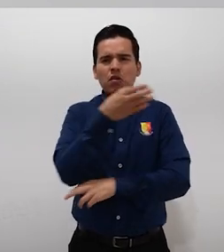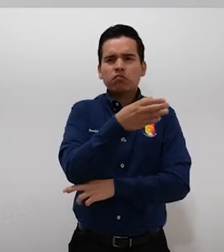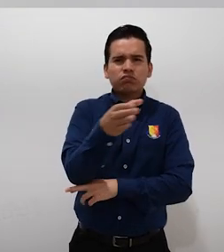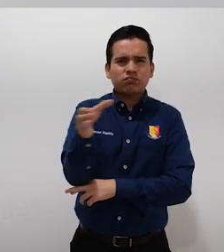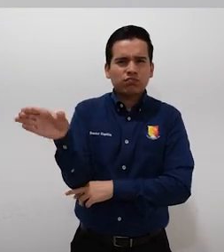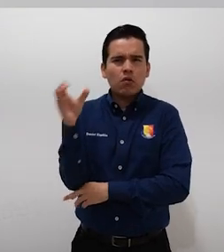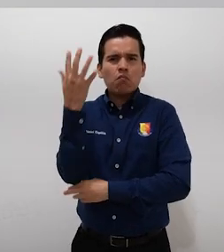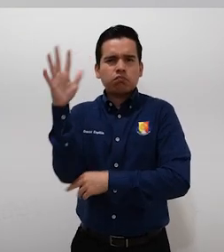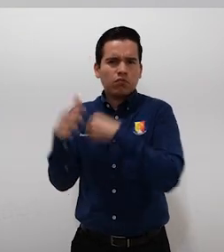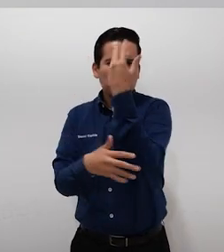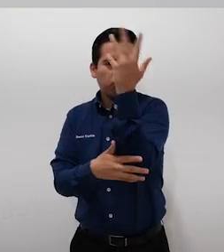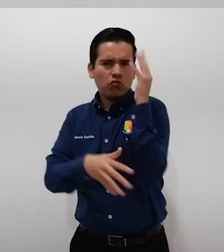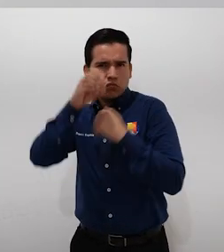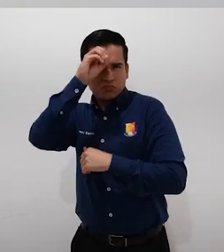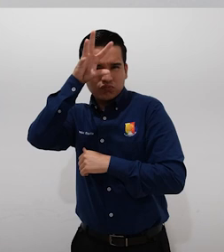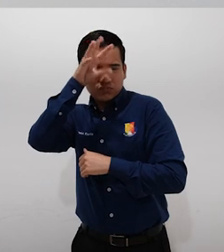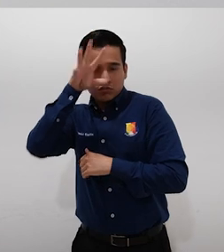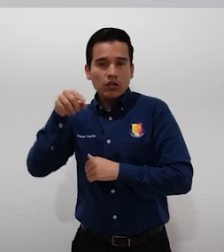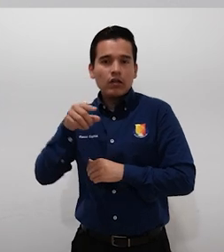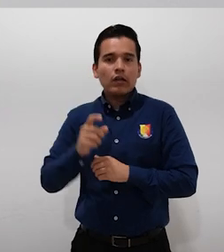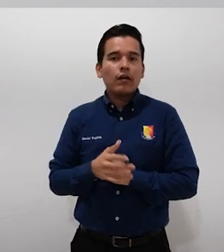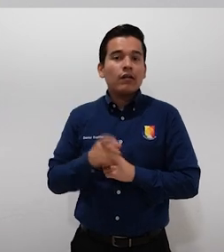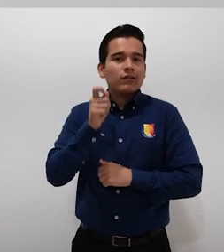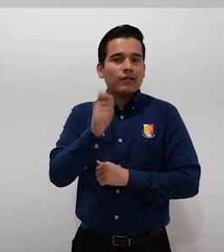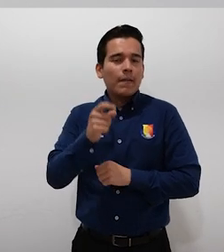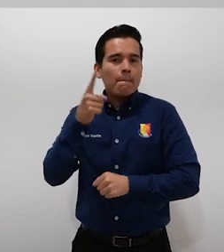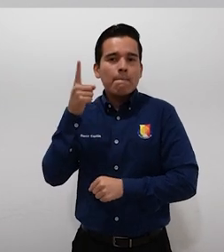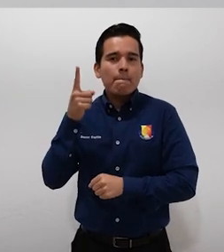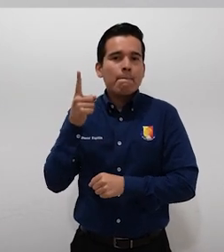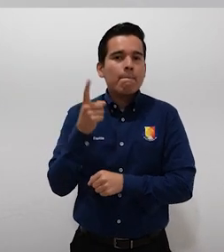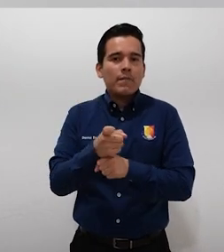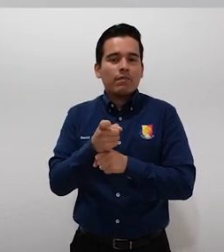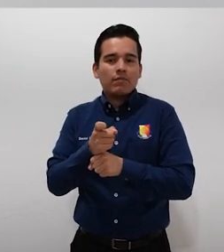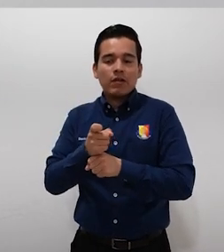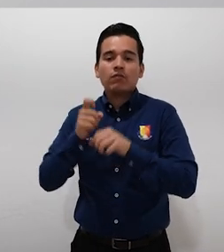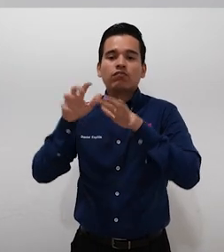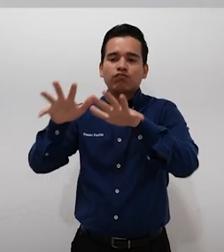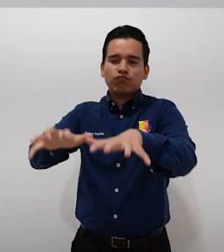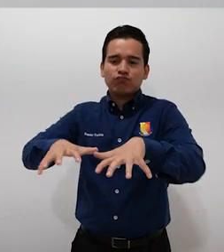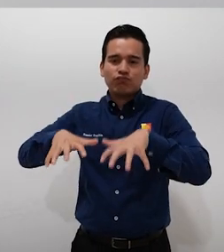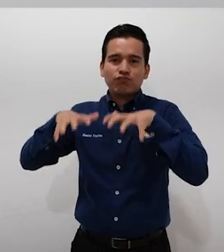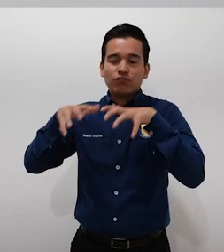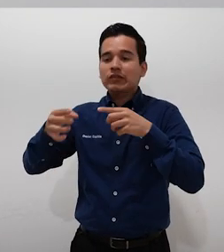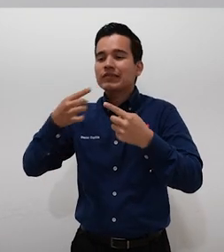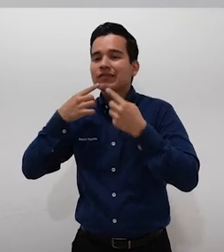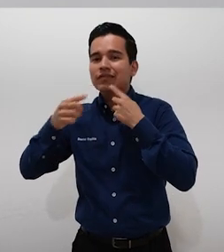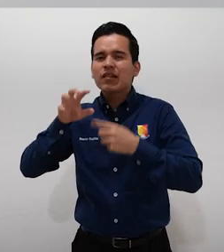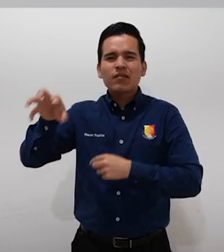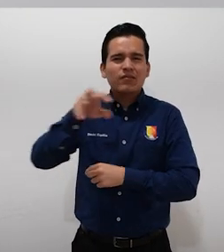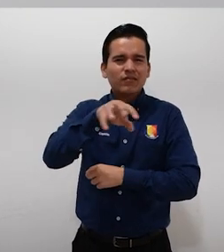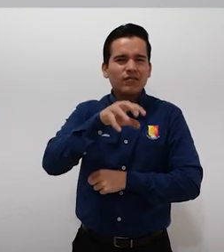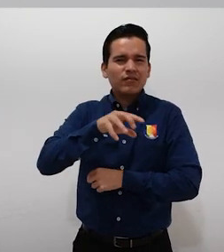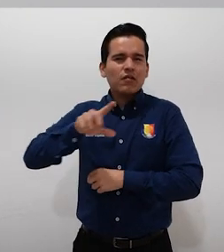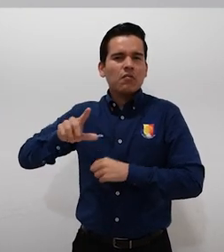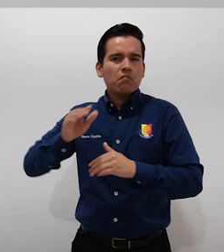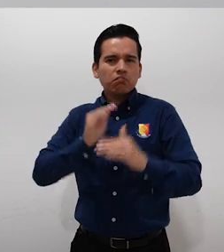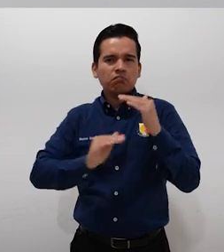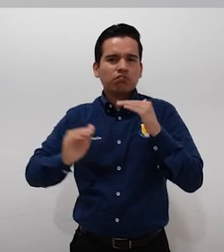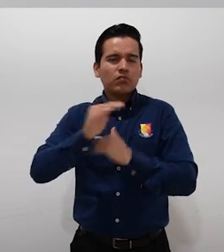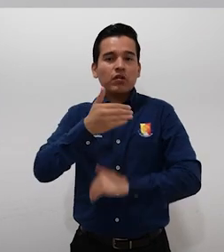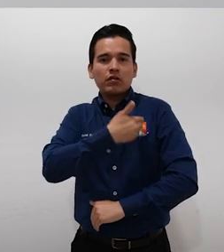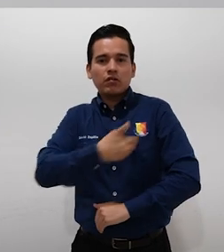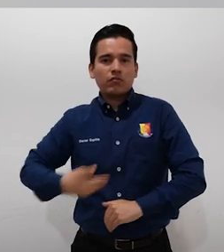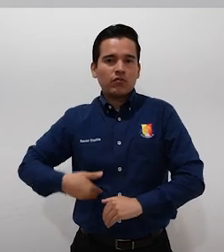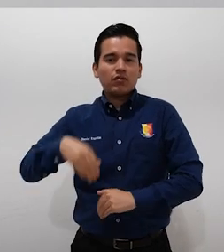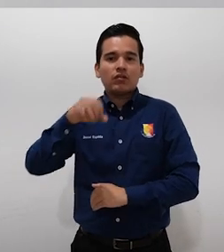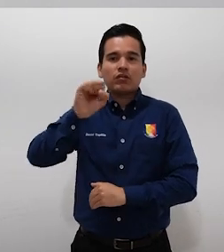Forestales y Mineros encabezó el primer encuentro del Parlamento abierto con dependencias del Poder Ejecutivo como es